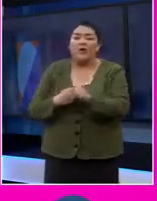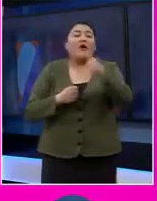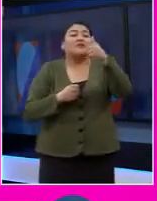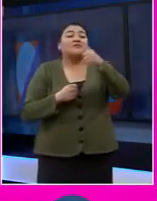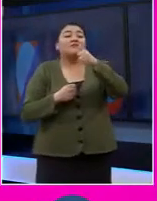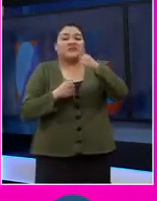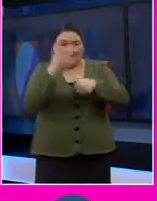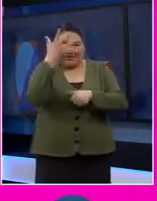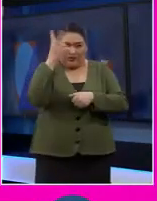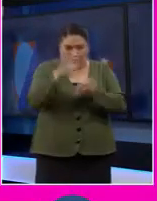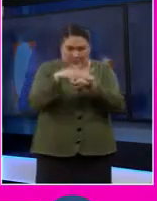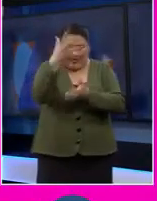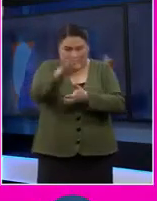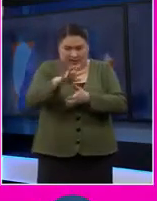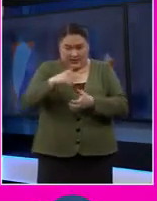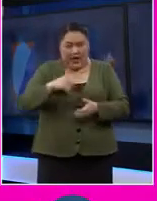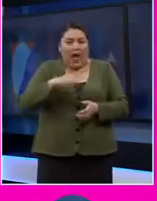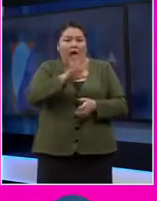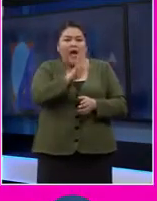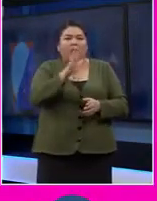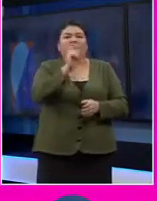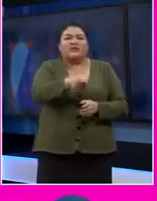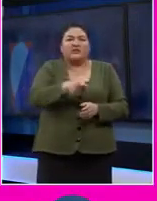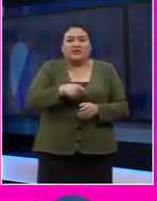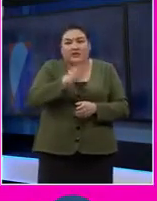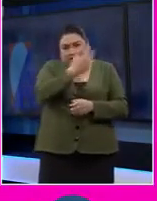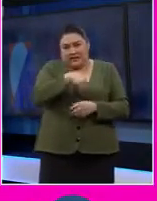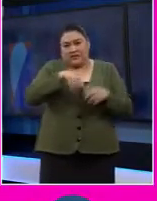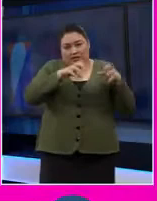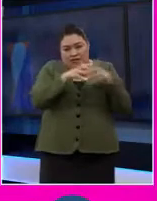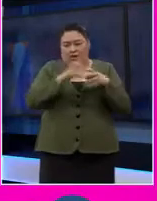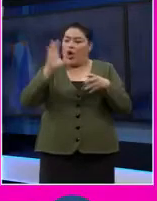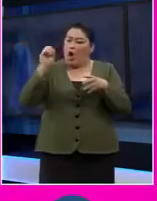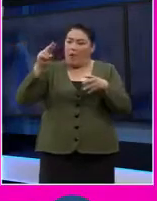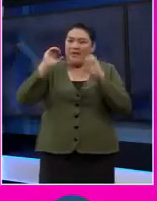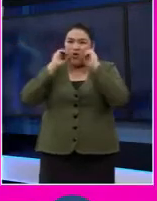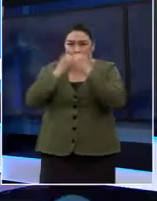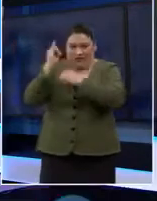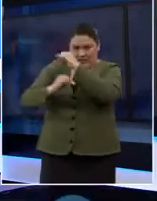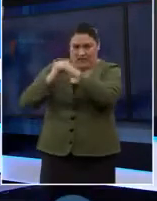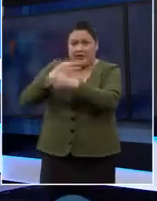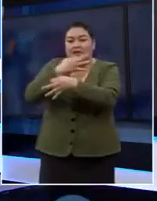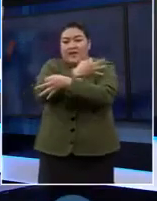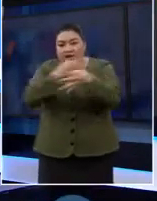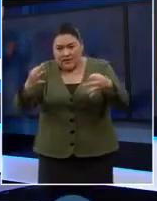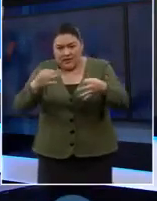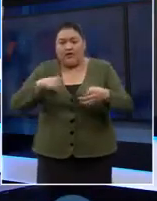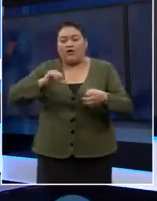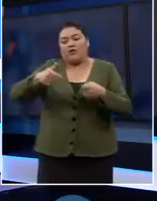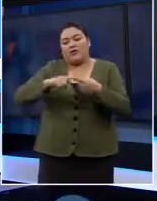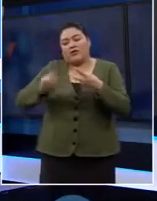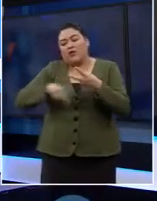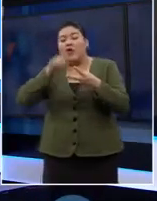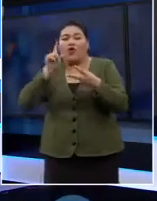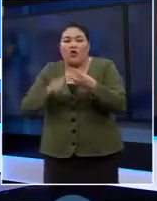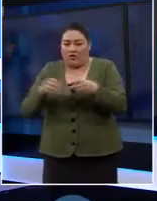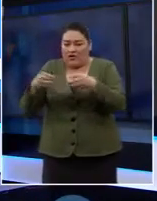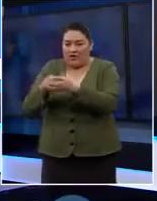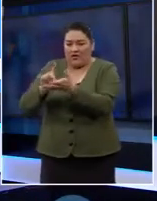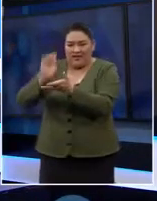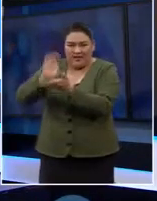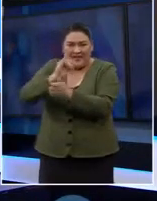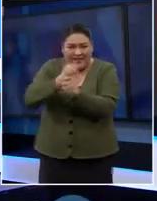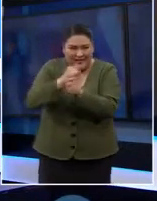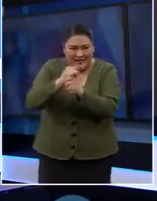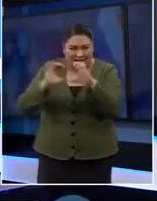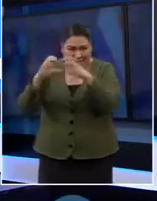Alrededor del 6%. Es un subregistro. En realidad la OMS lo acaba de decir hace poco y la relatora de discapacidad